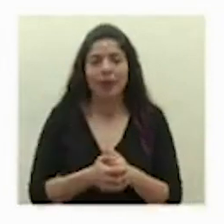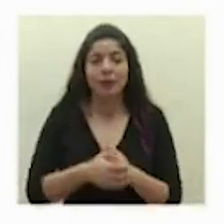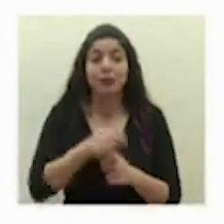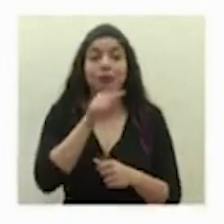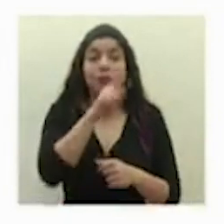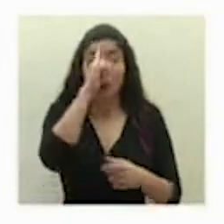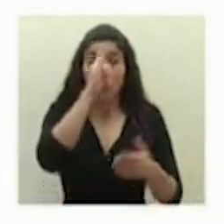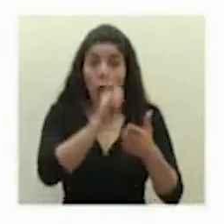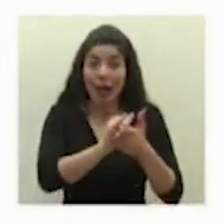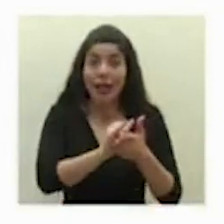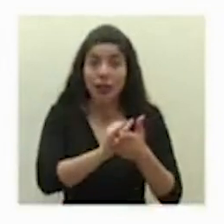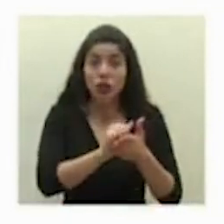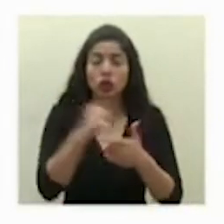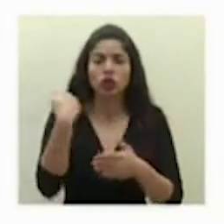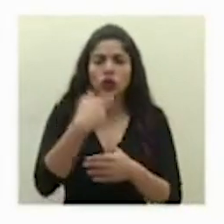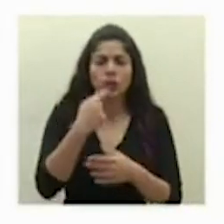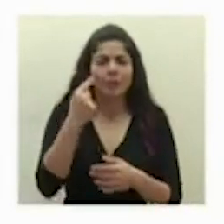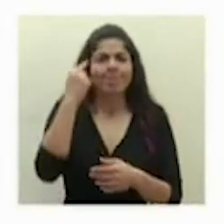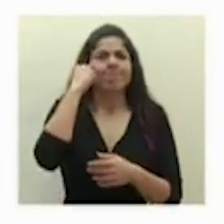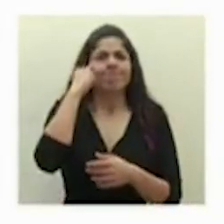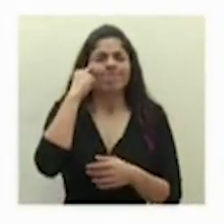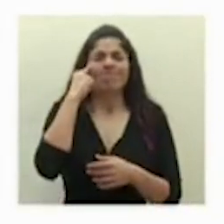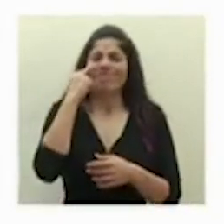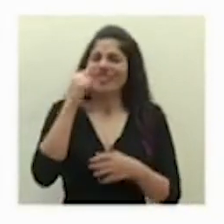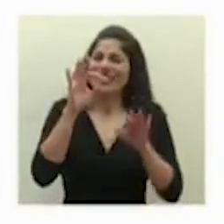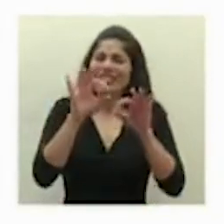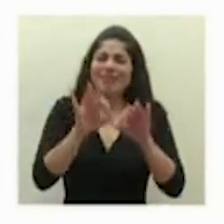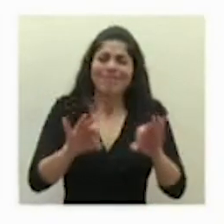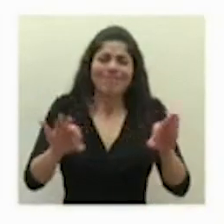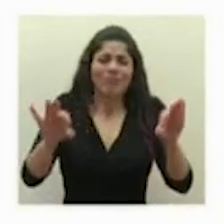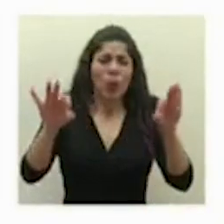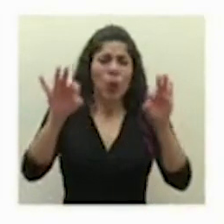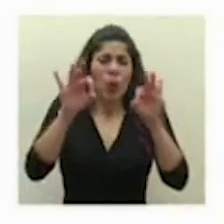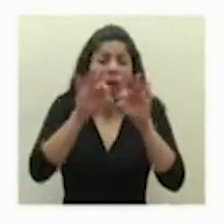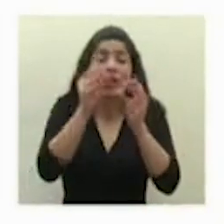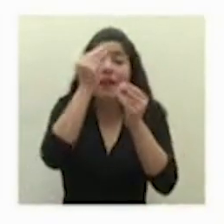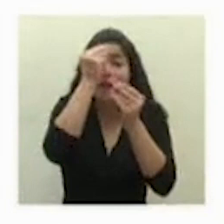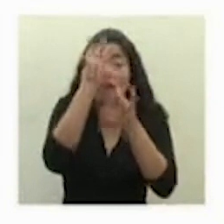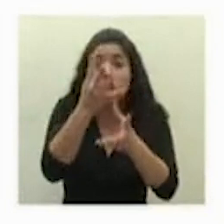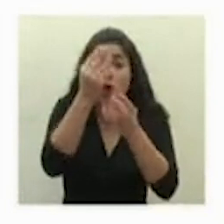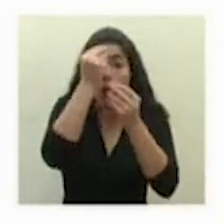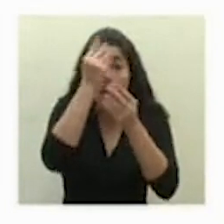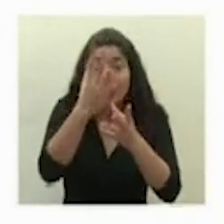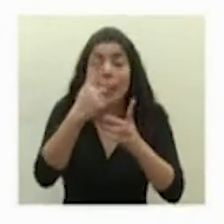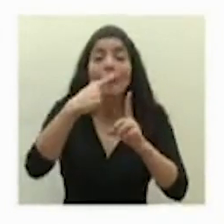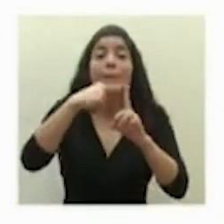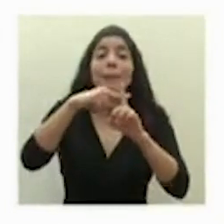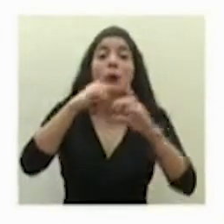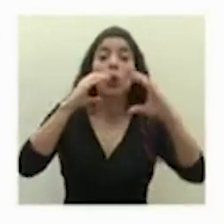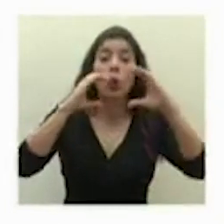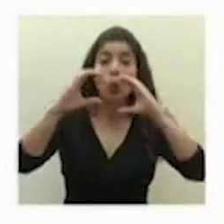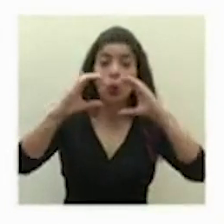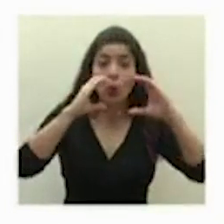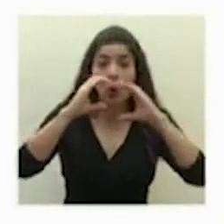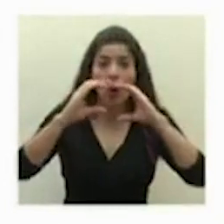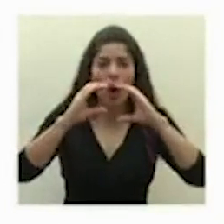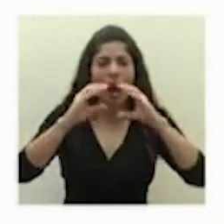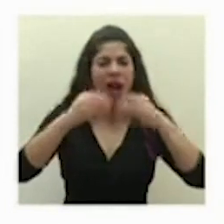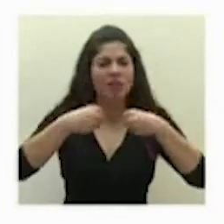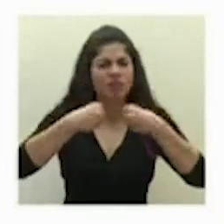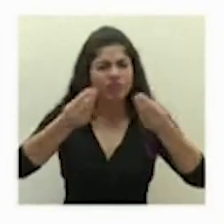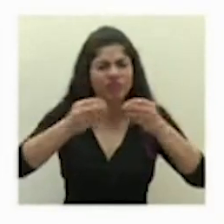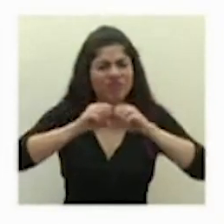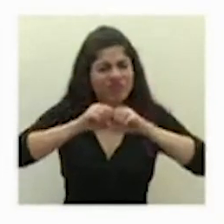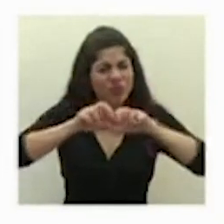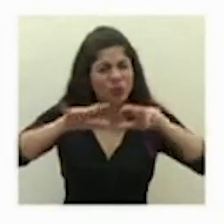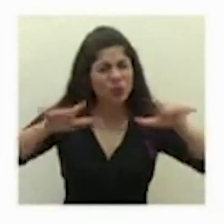que además considerábamos que era esencial que la información y la comunicación les llegara a cada